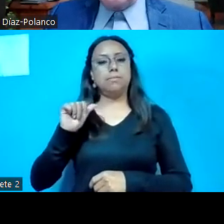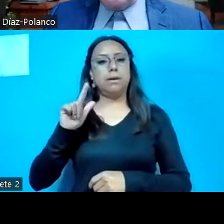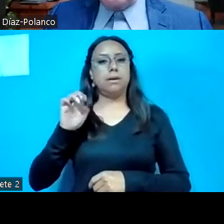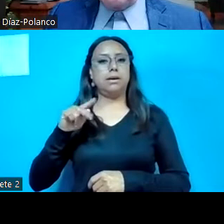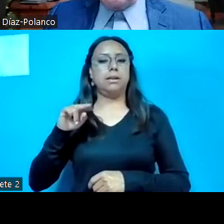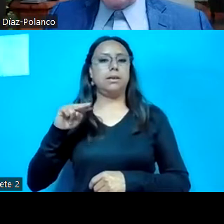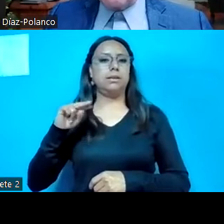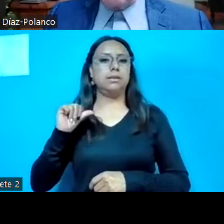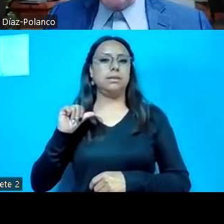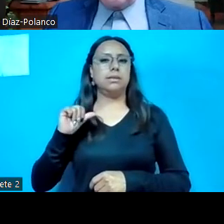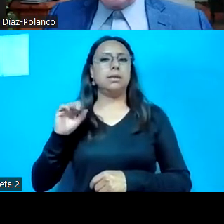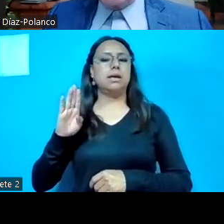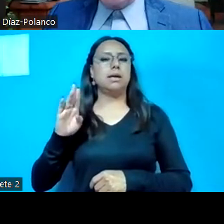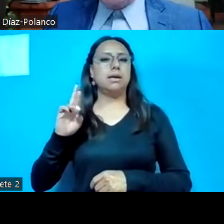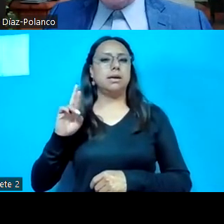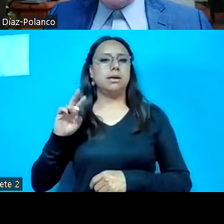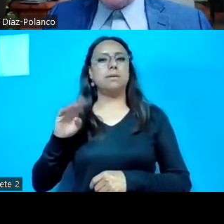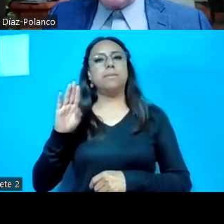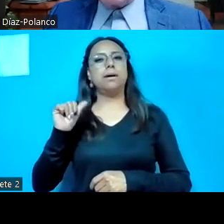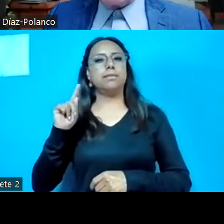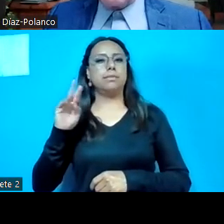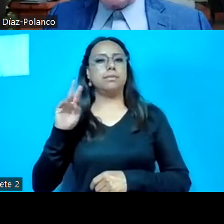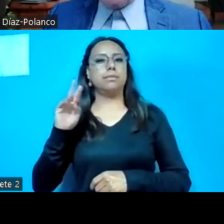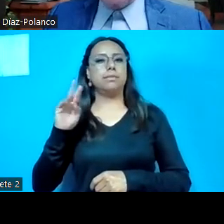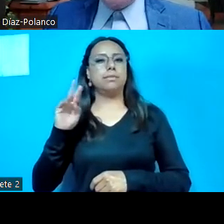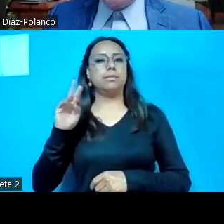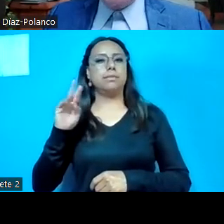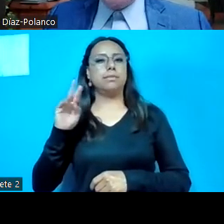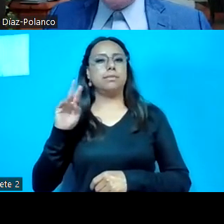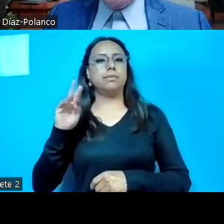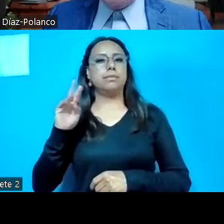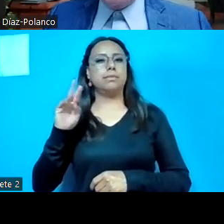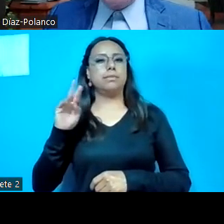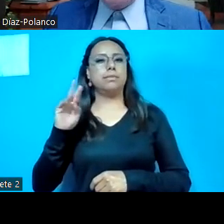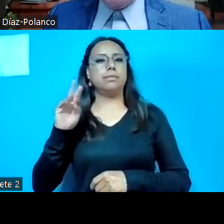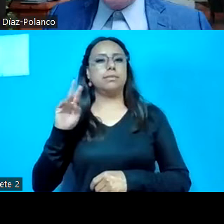Espinosa y el diputado Carlos Hernández Mirón.